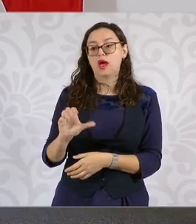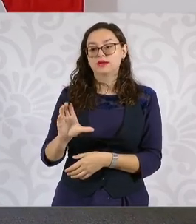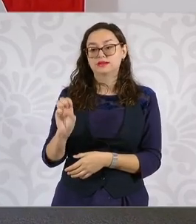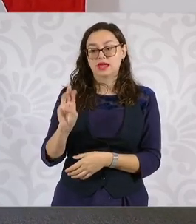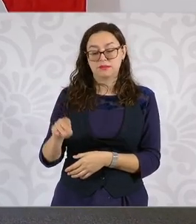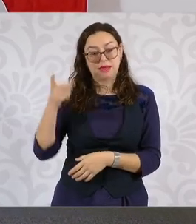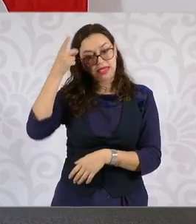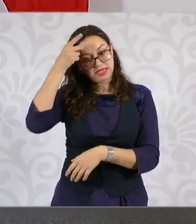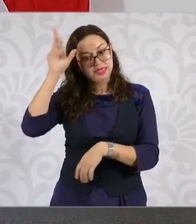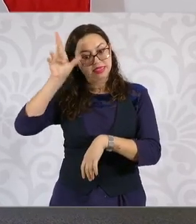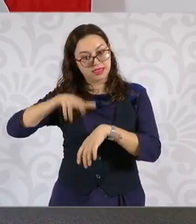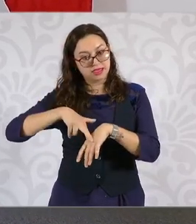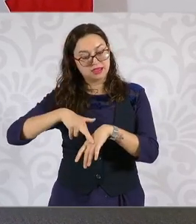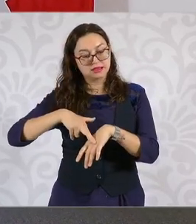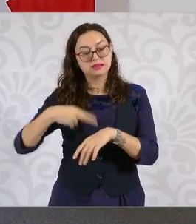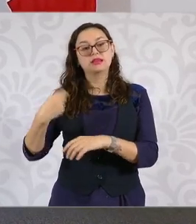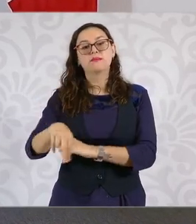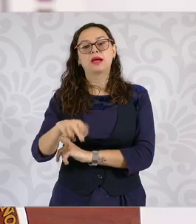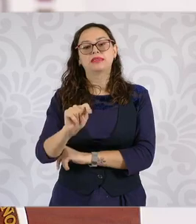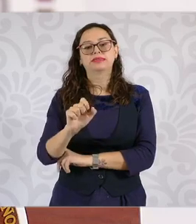Tania Rodríguez es,